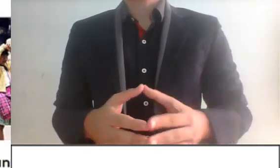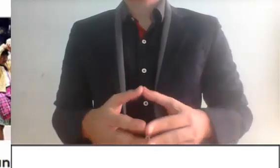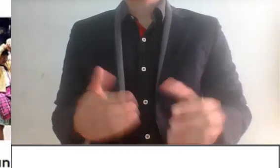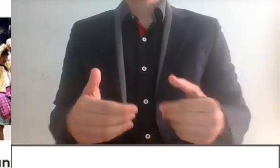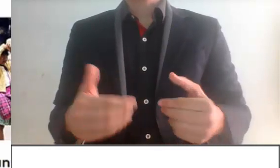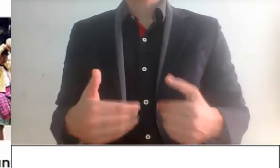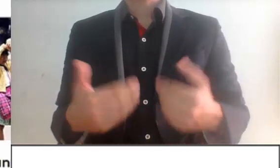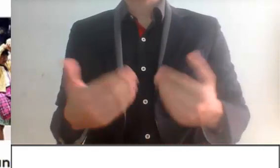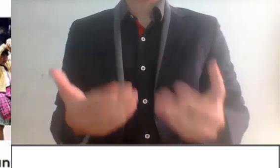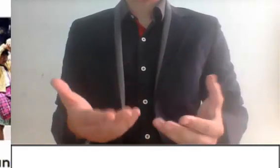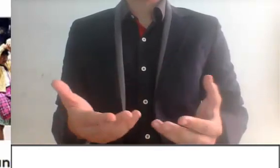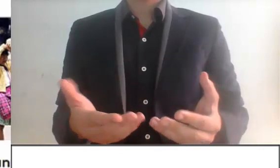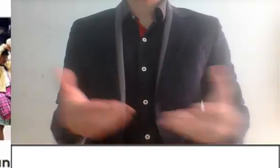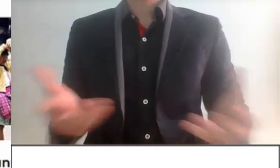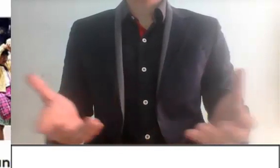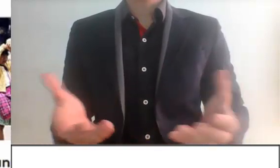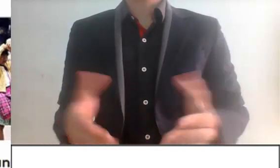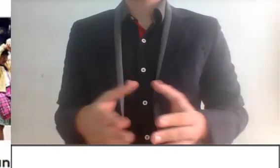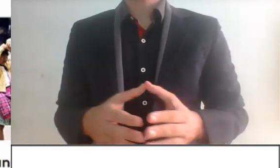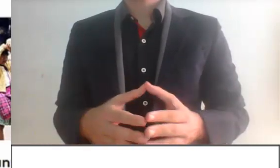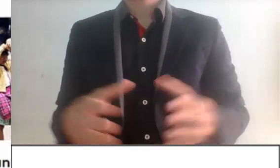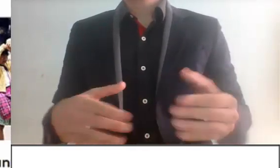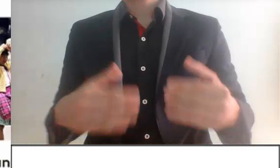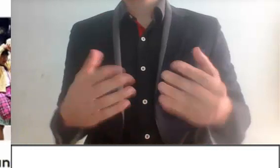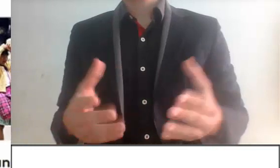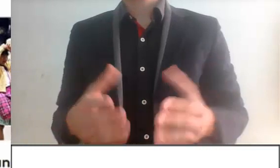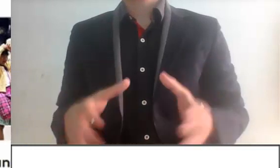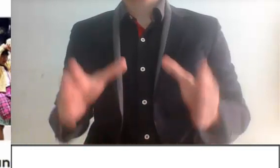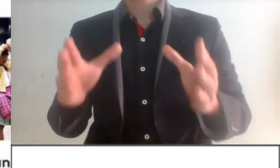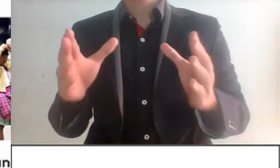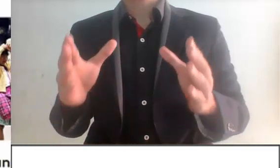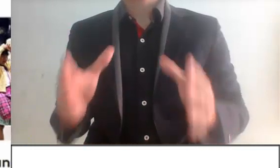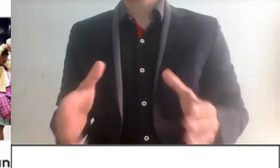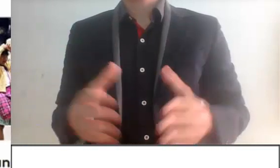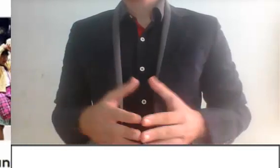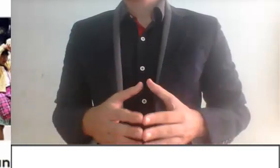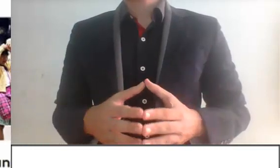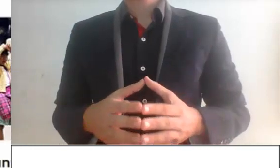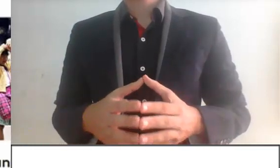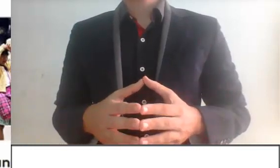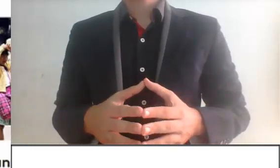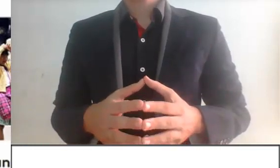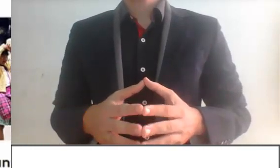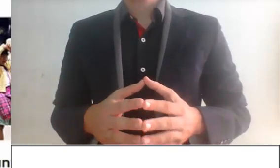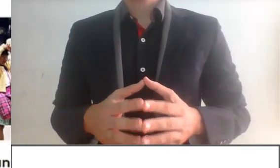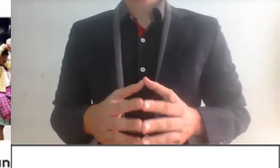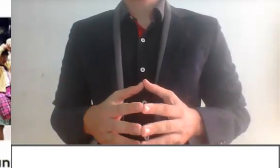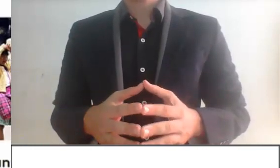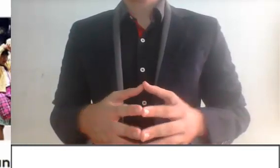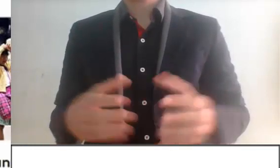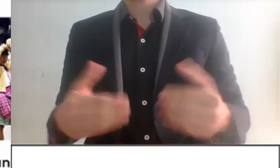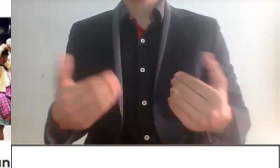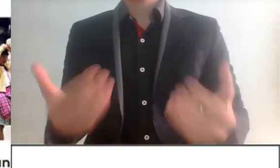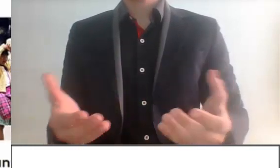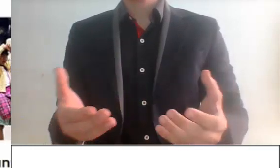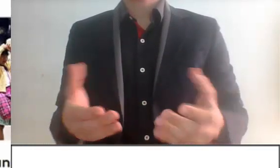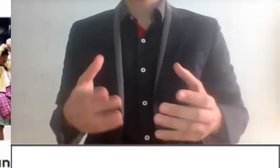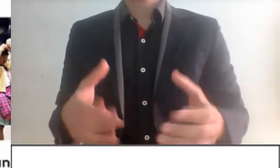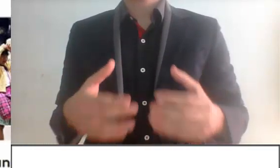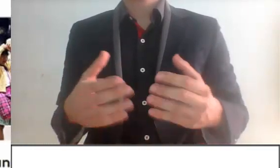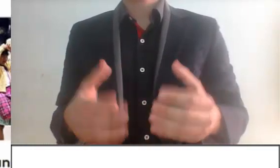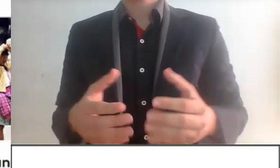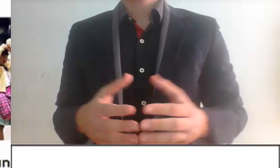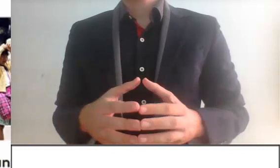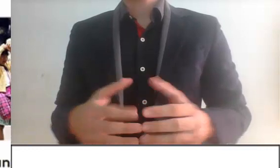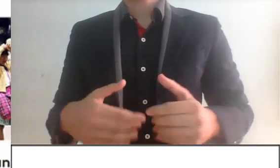políticos, pagando campañas políticas. Entonces, por esa razón, en esta ocasión no. Lo que estamos viendo es que el actual gobierno